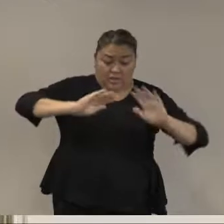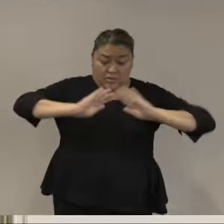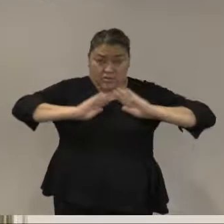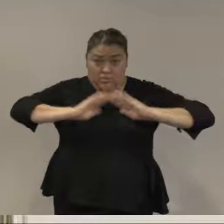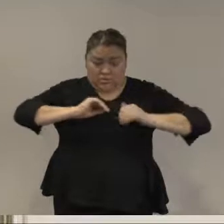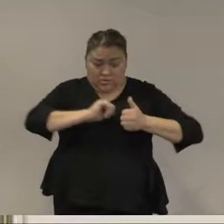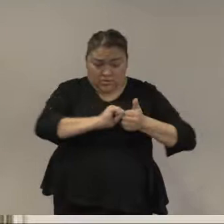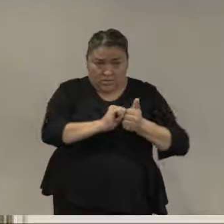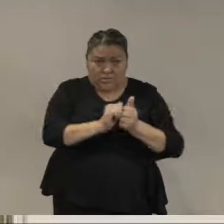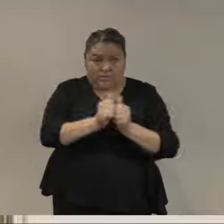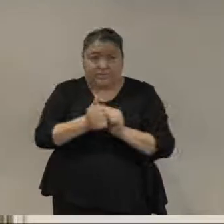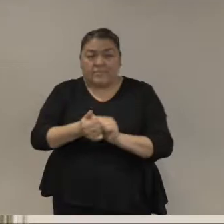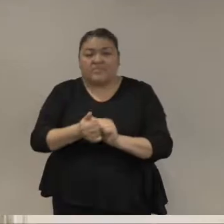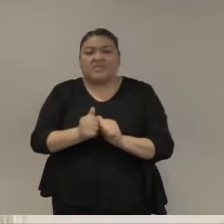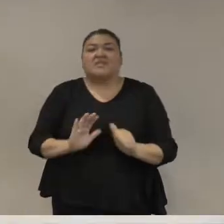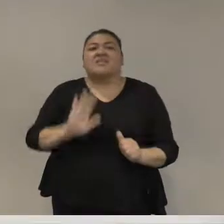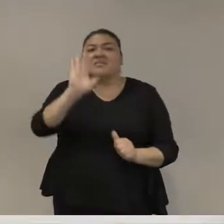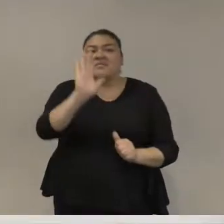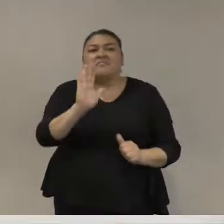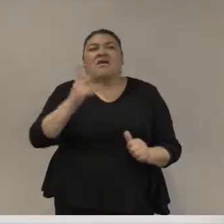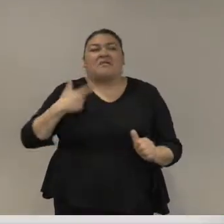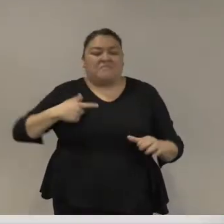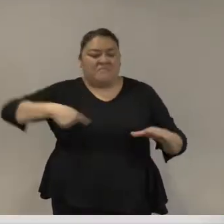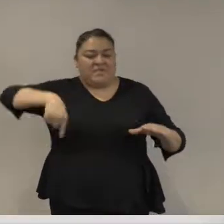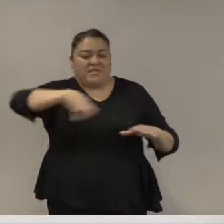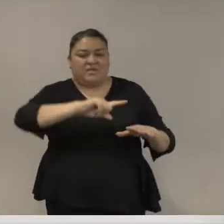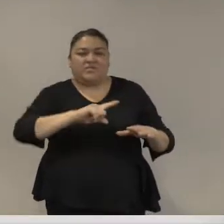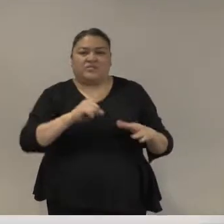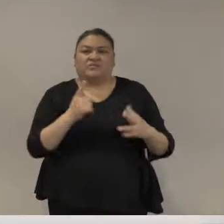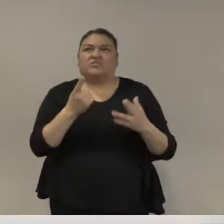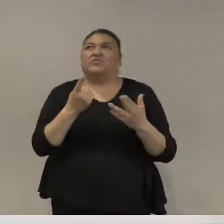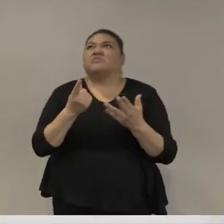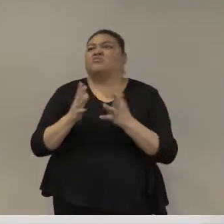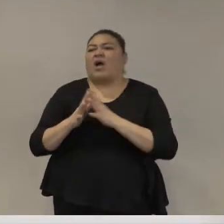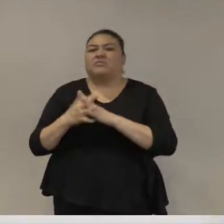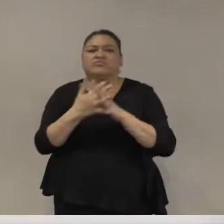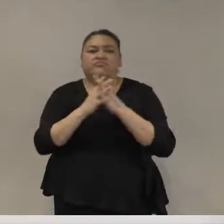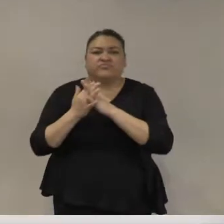casos a crear una especie de fuerza híbrida